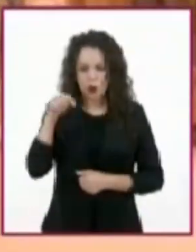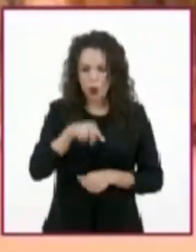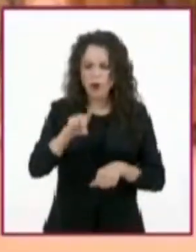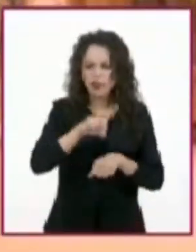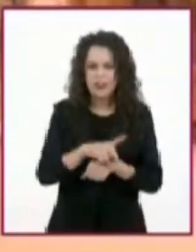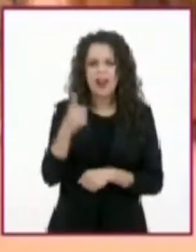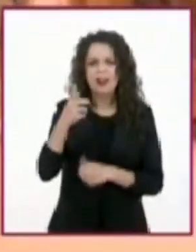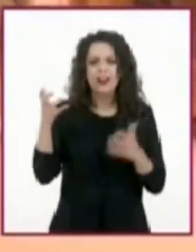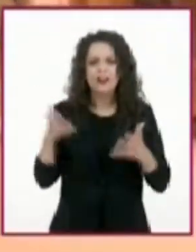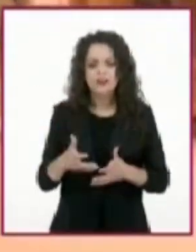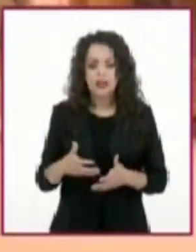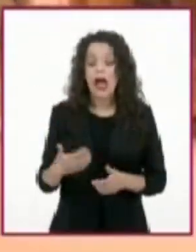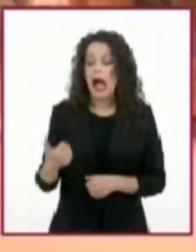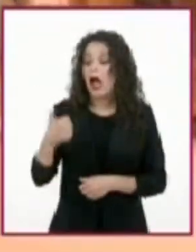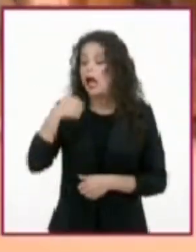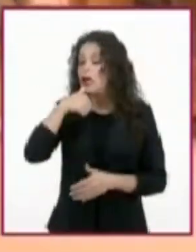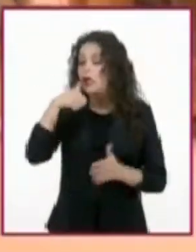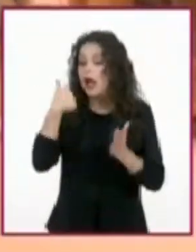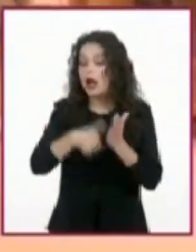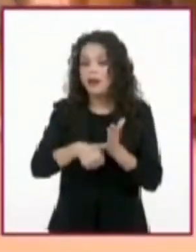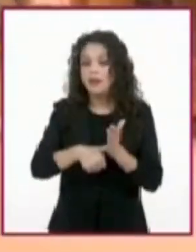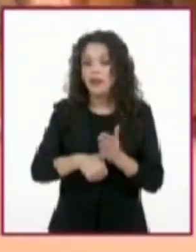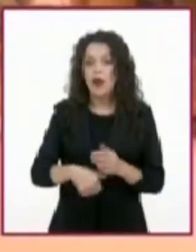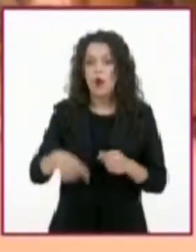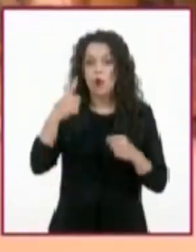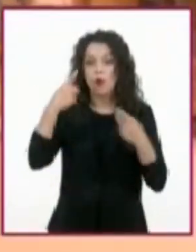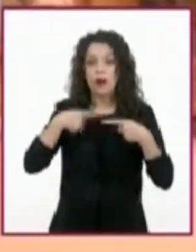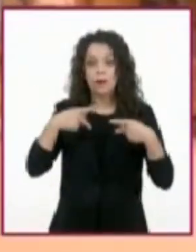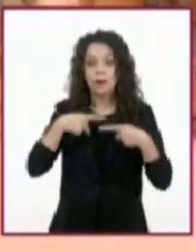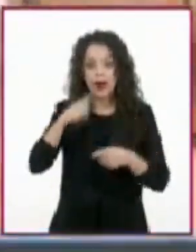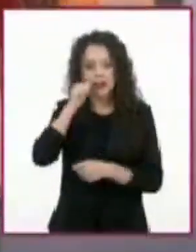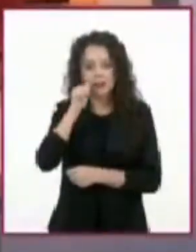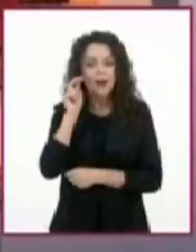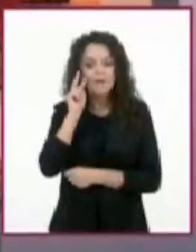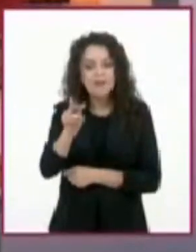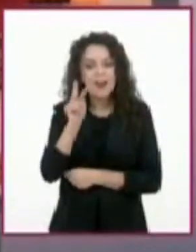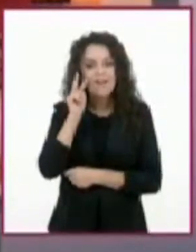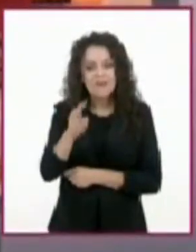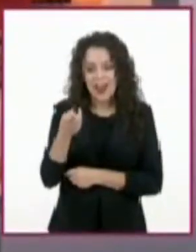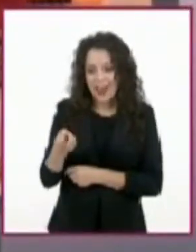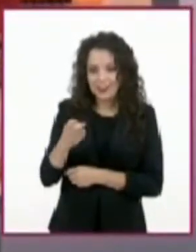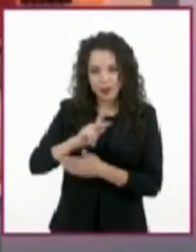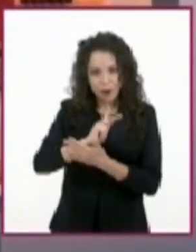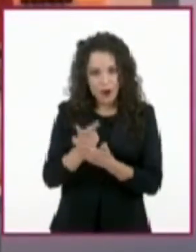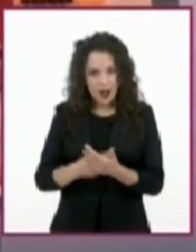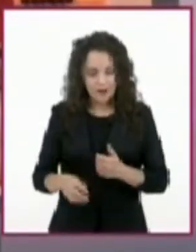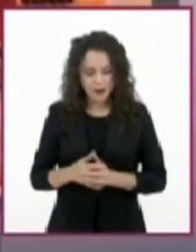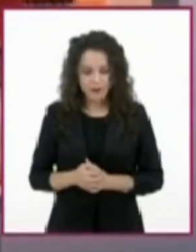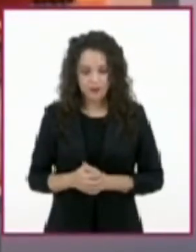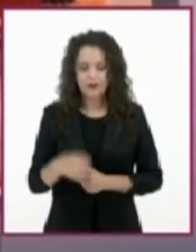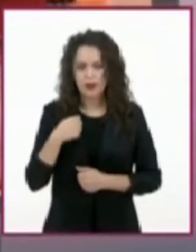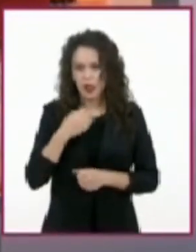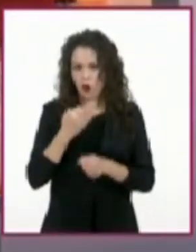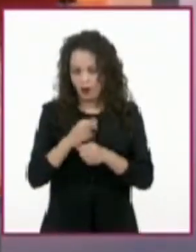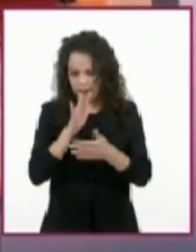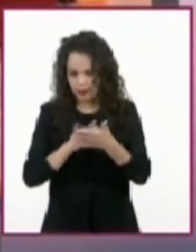es esta carta de una de nuestras televidentes. Permítanme leerla. Querido Pepe,